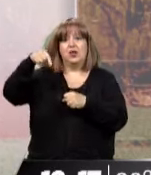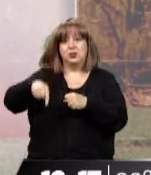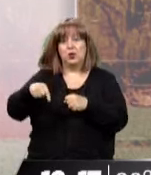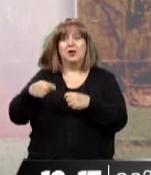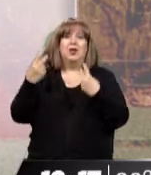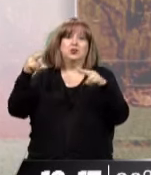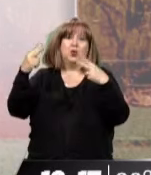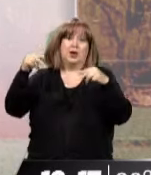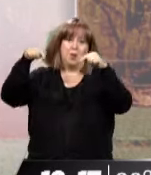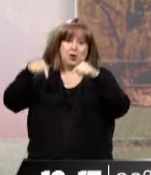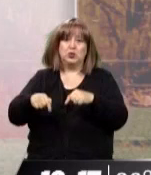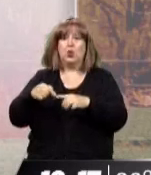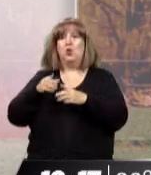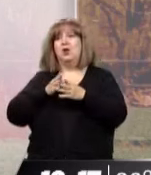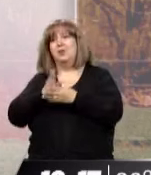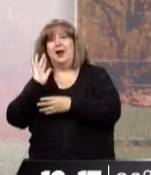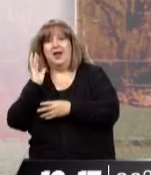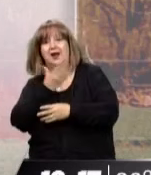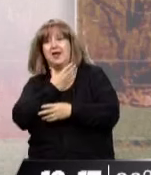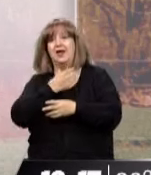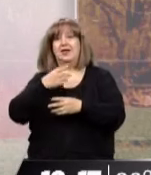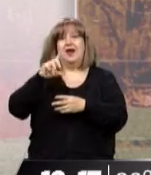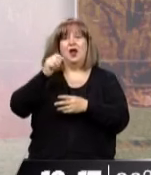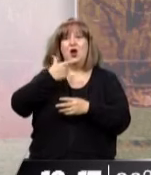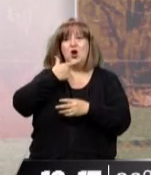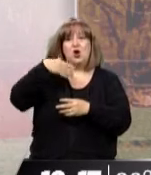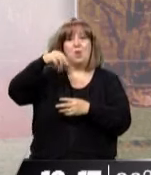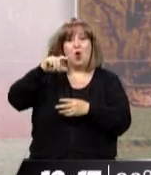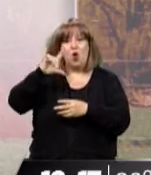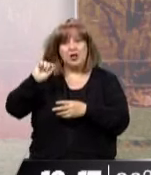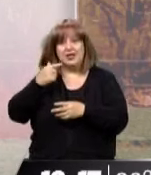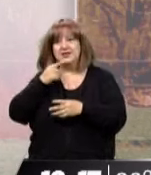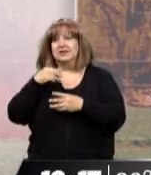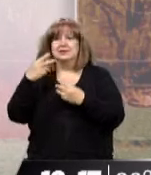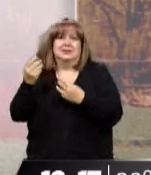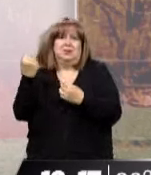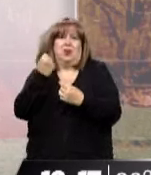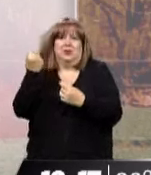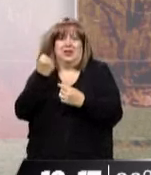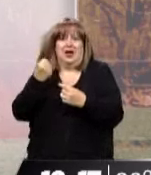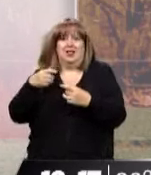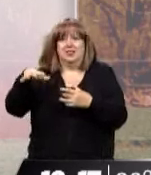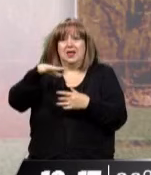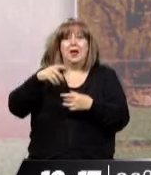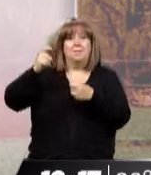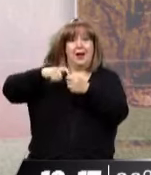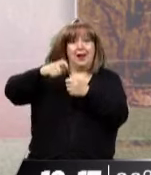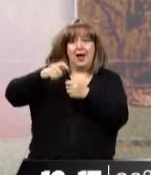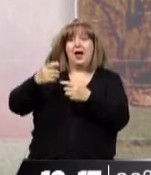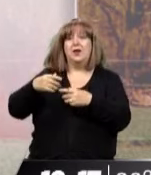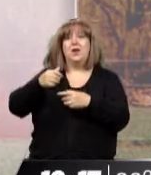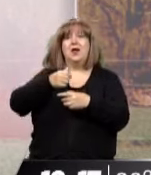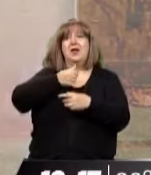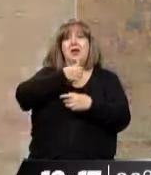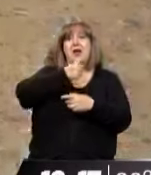turístico, decíamos que es el Camino a las Leñas, es la zona de los Molles, es donde hay un par de hitos turísticos fuertes. No, recién mencionabas, la Laguna de la Niña